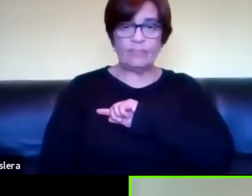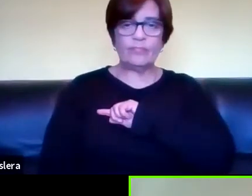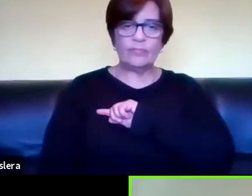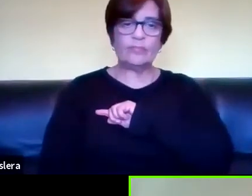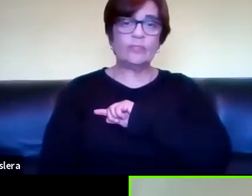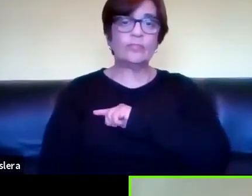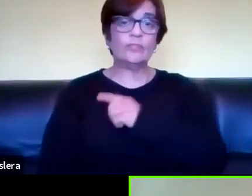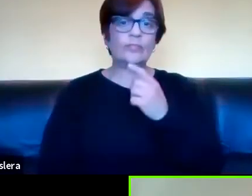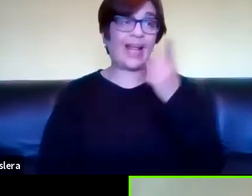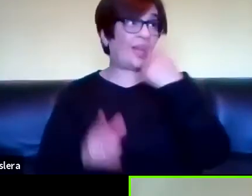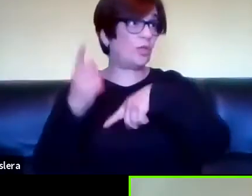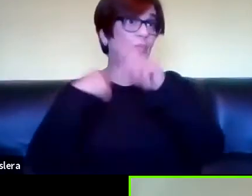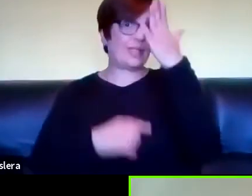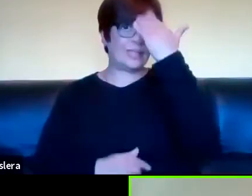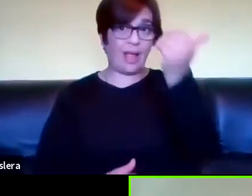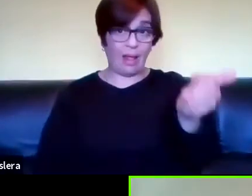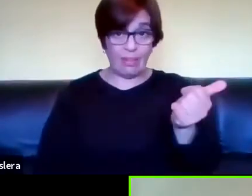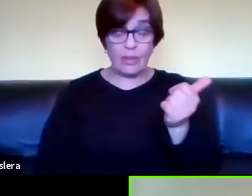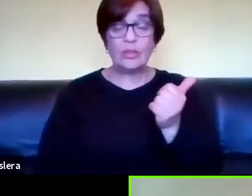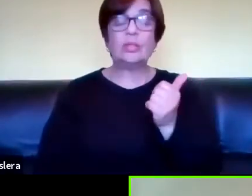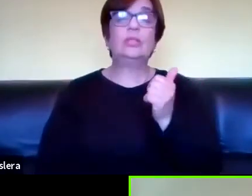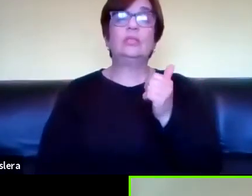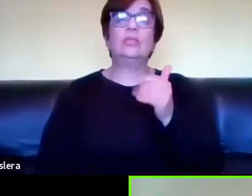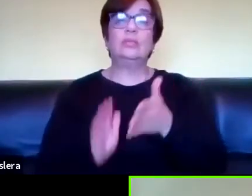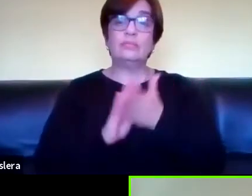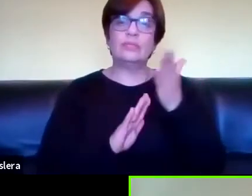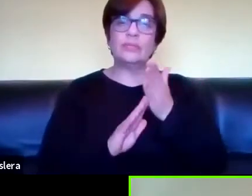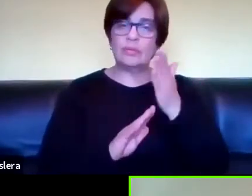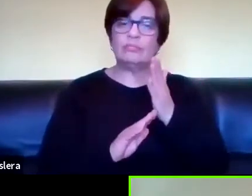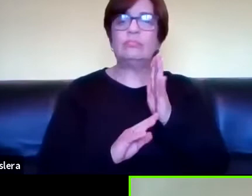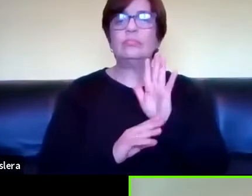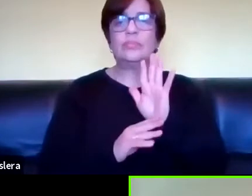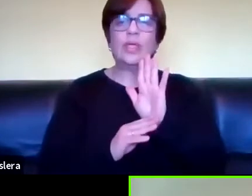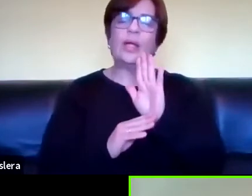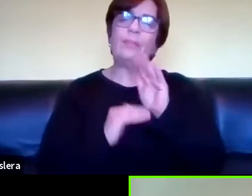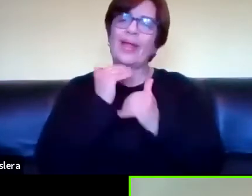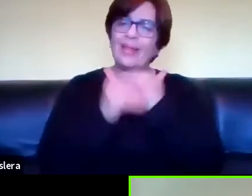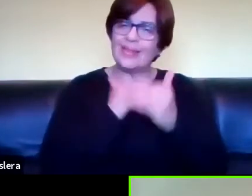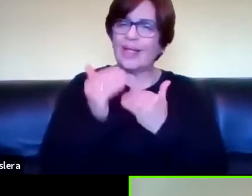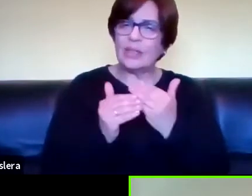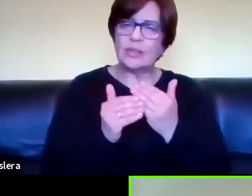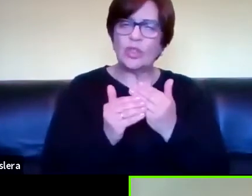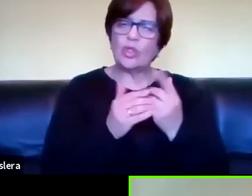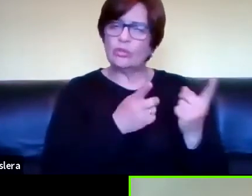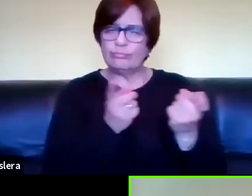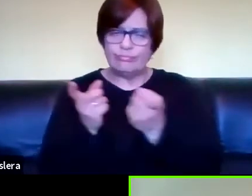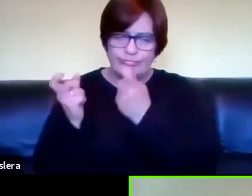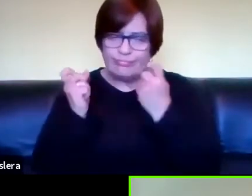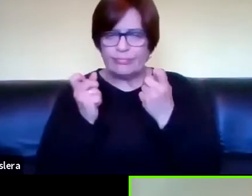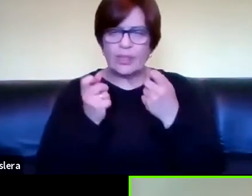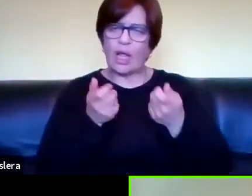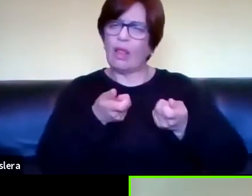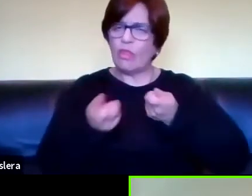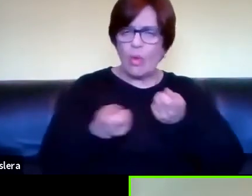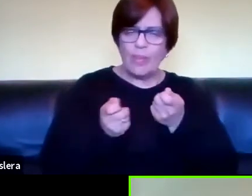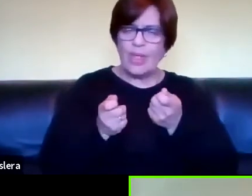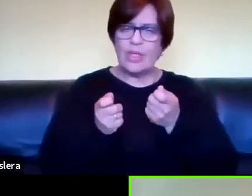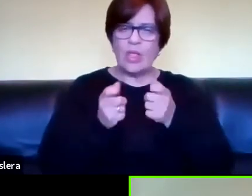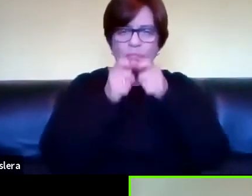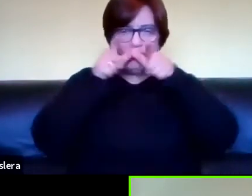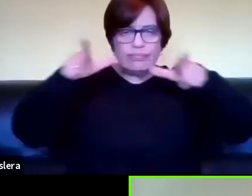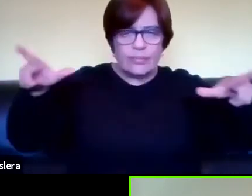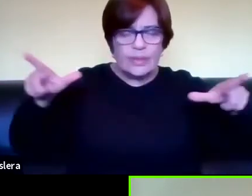convocados en el pasado para trabajar en lo que llaman progresiones de aprendizaje para el dominio lingüístico exclusivo ¿qué quiere decir esto?